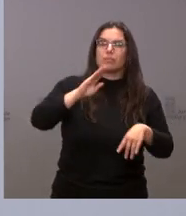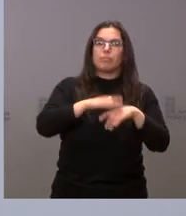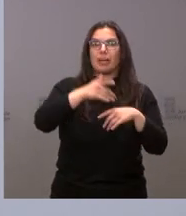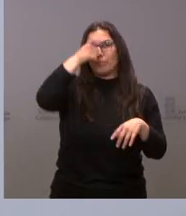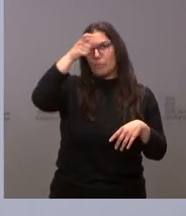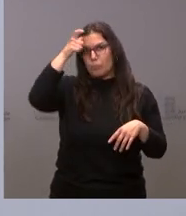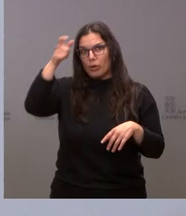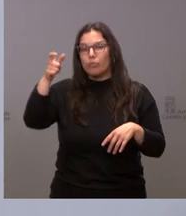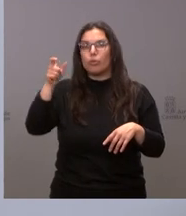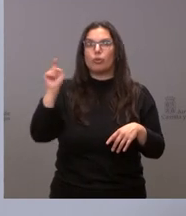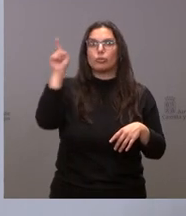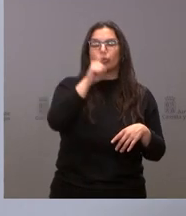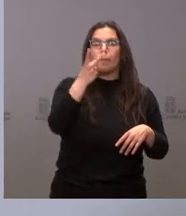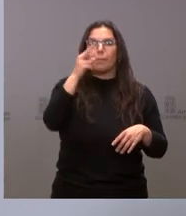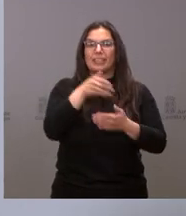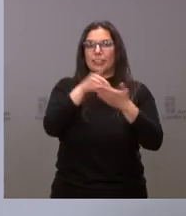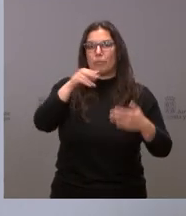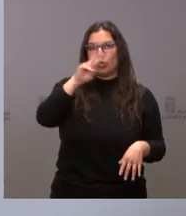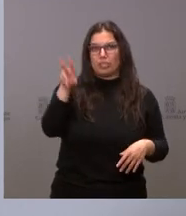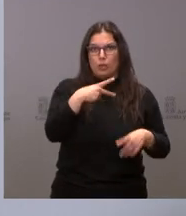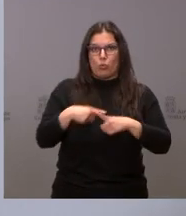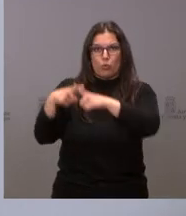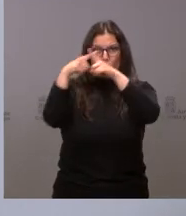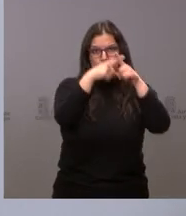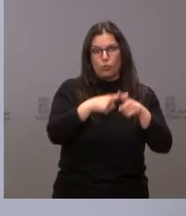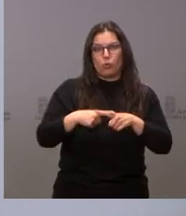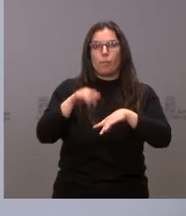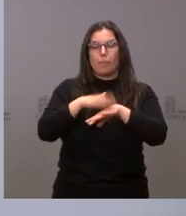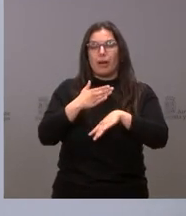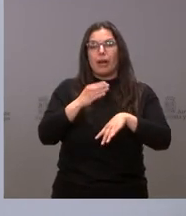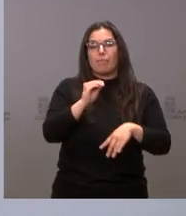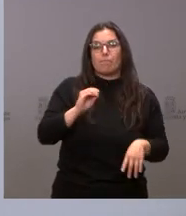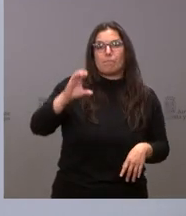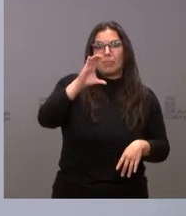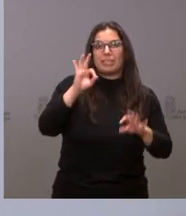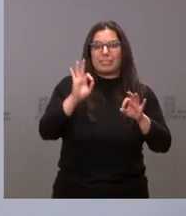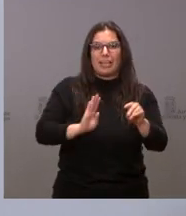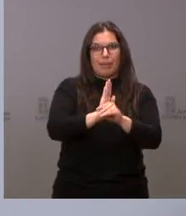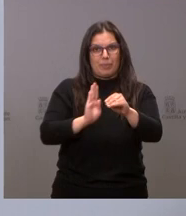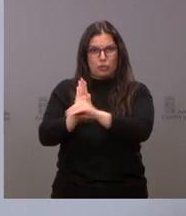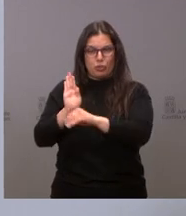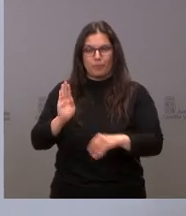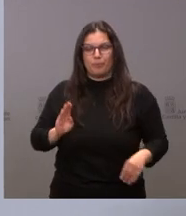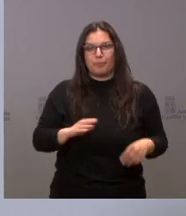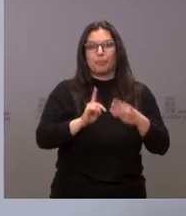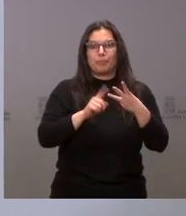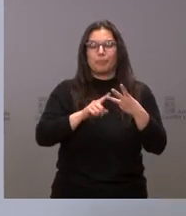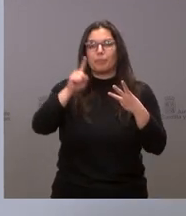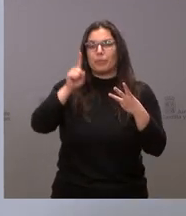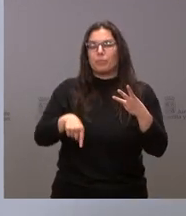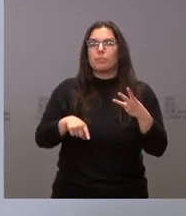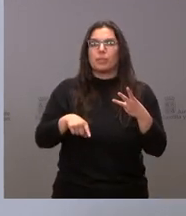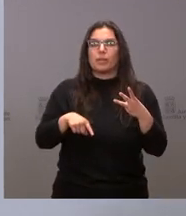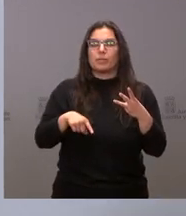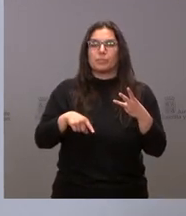del medio rural de 20 millones de euros para el incremento de las inversiones. También vamos a